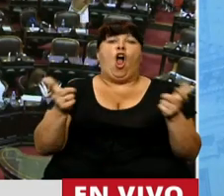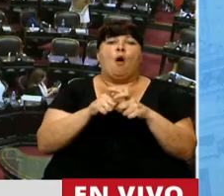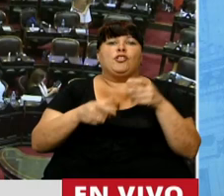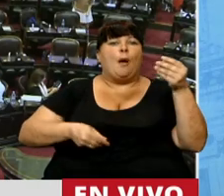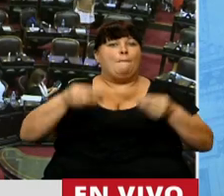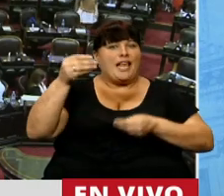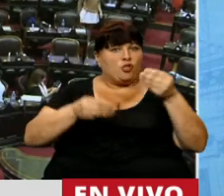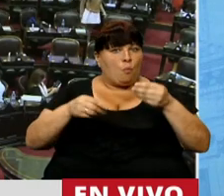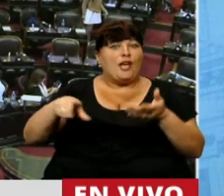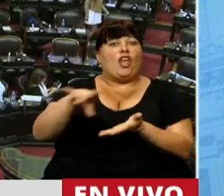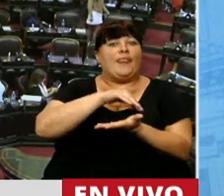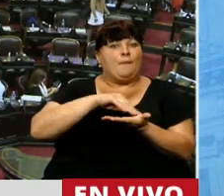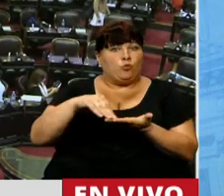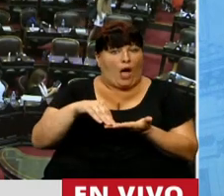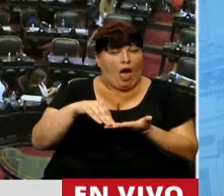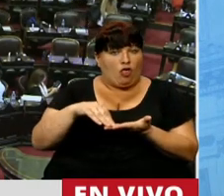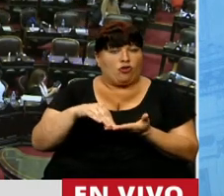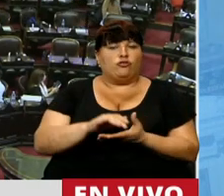de Presupuestos en Diputados